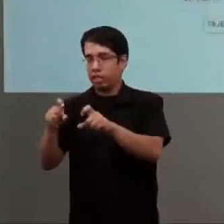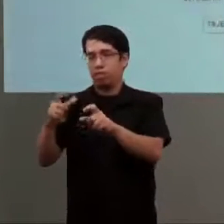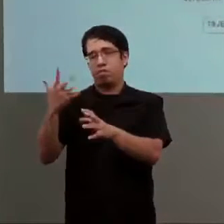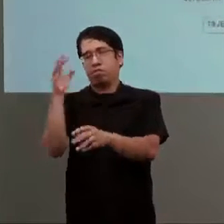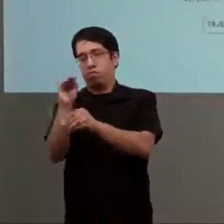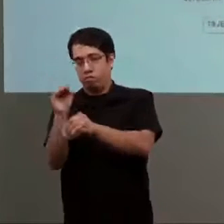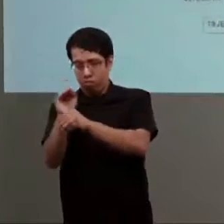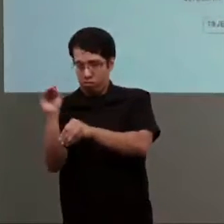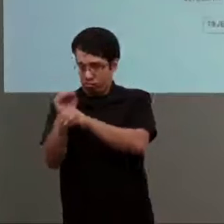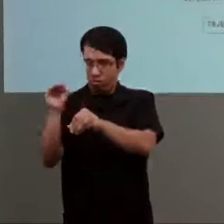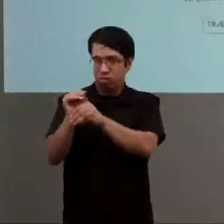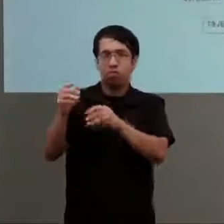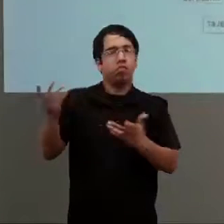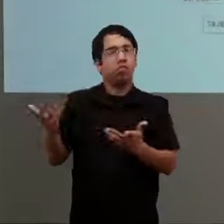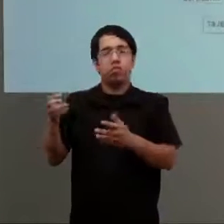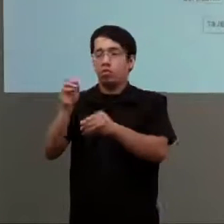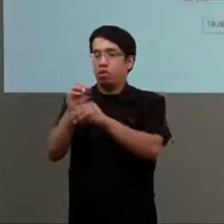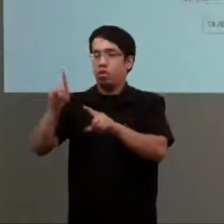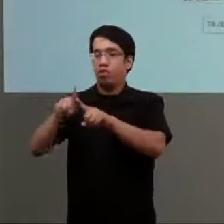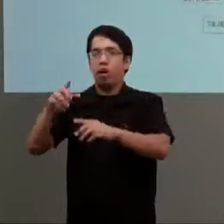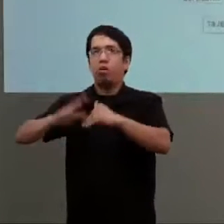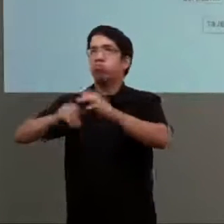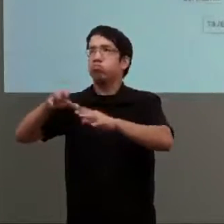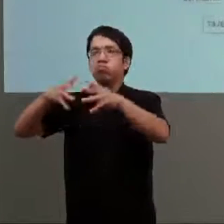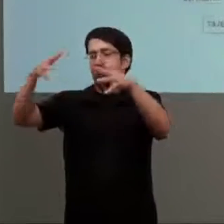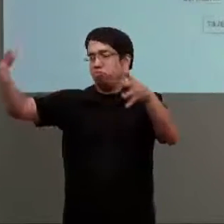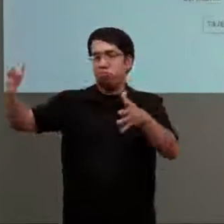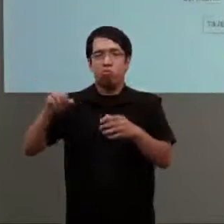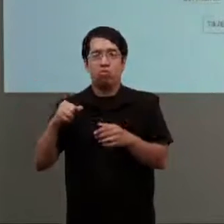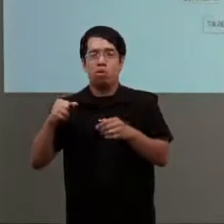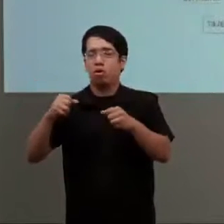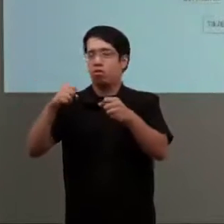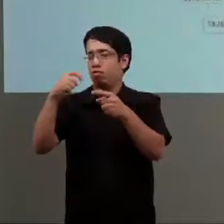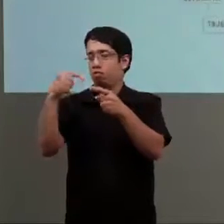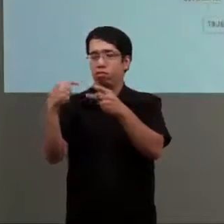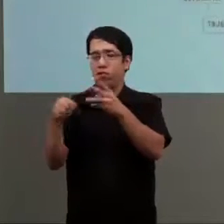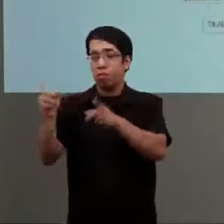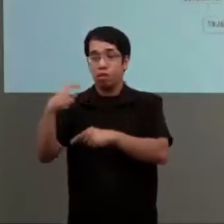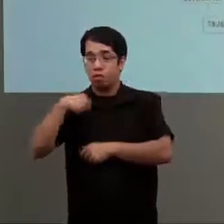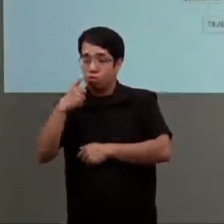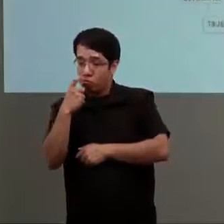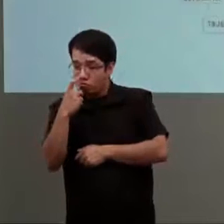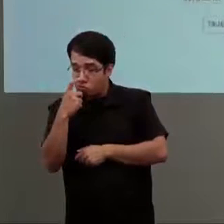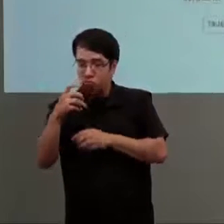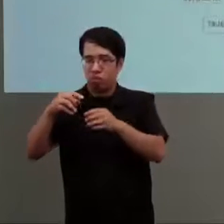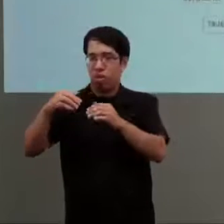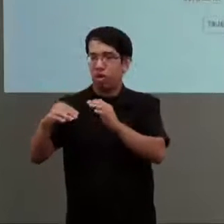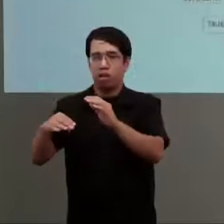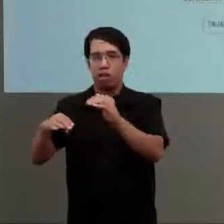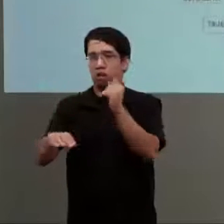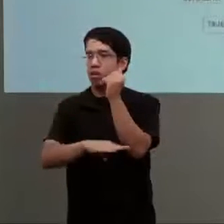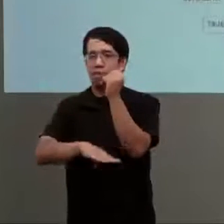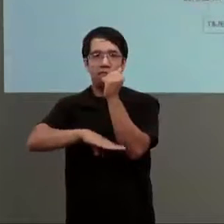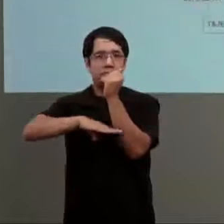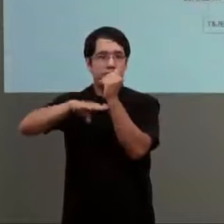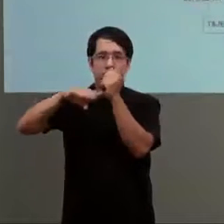área de formación, tanto en el área de infraestructura y también todo lo que implica el monitoreo en sus distintos niveles.